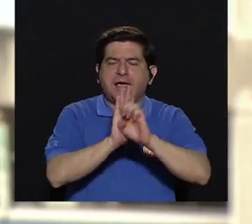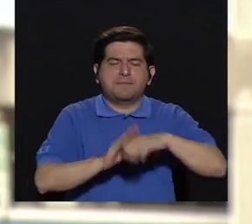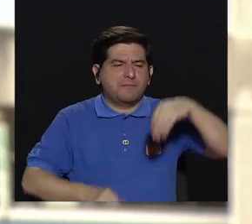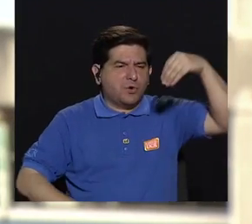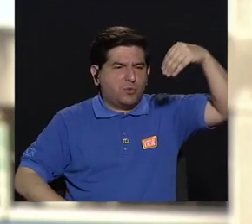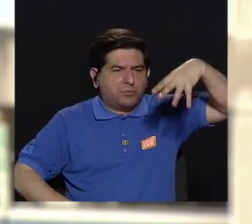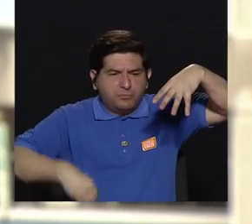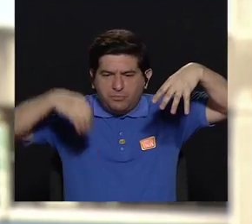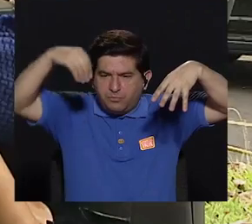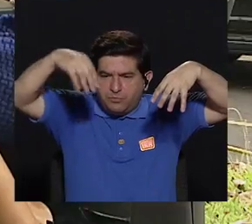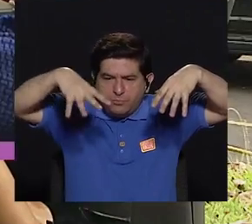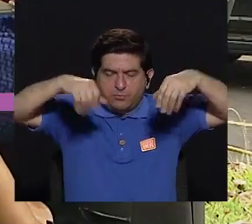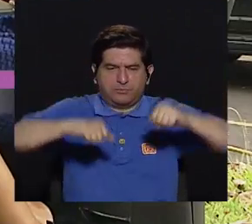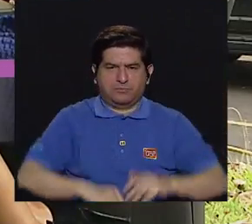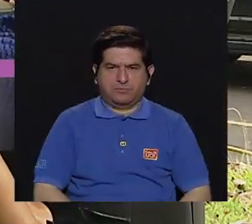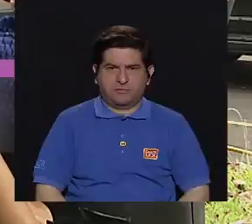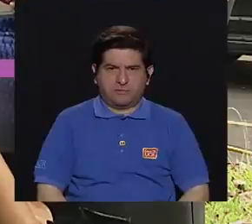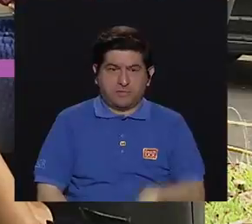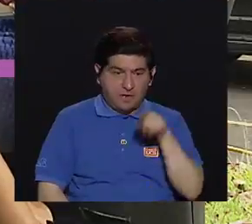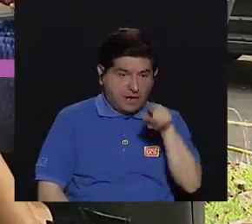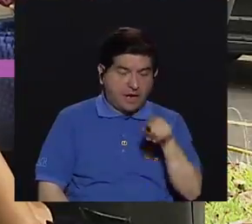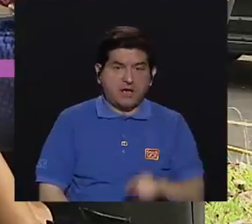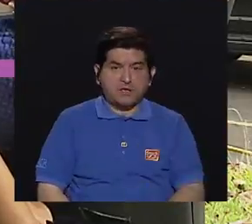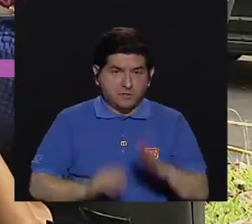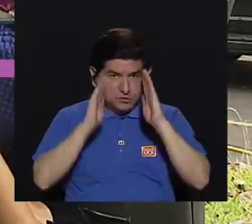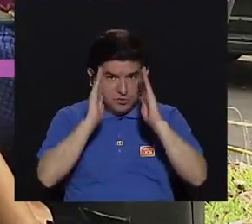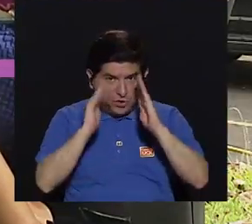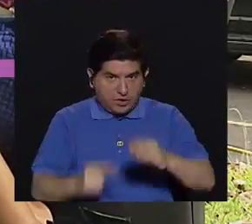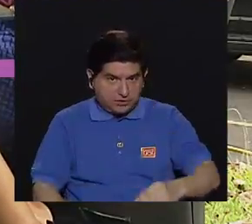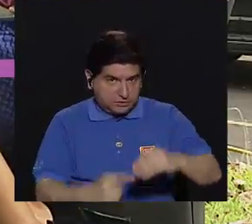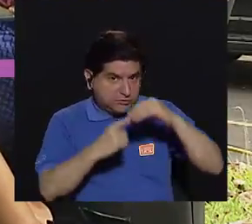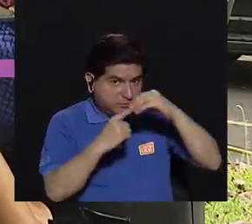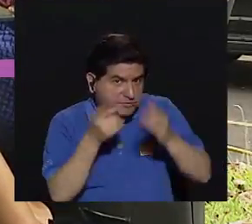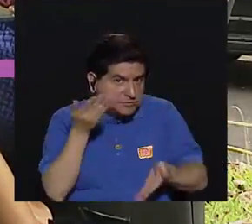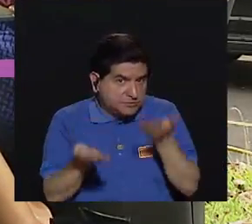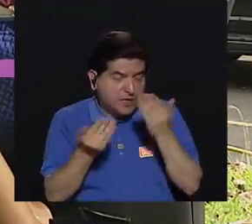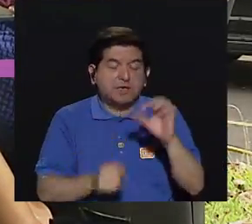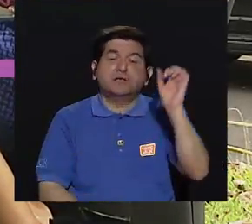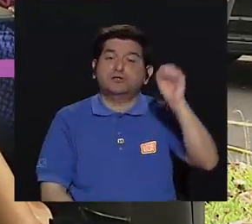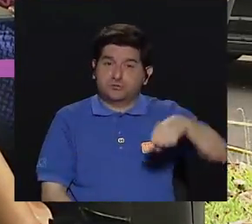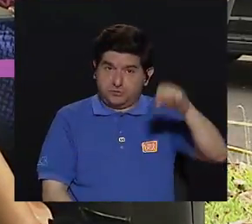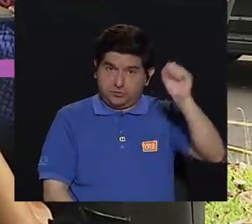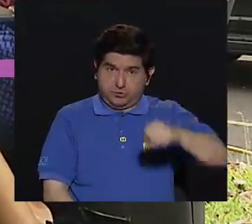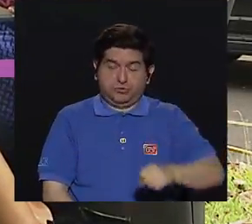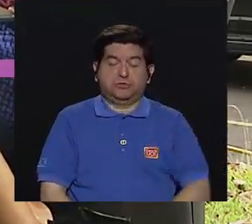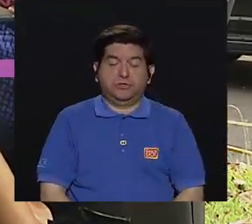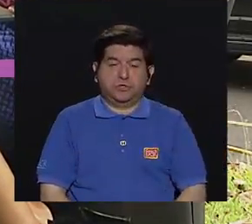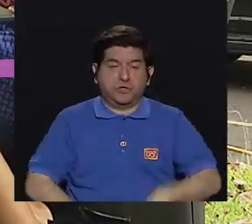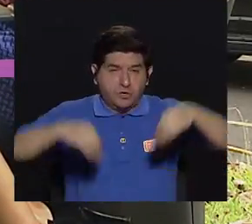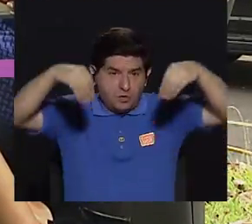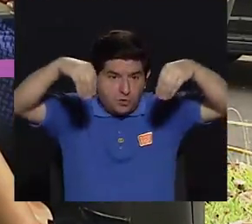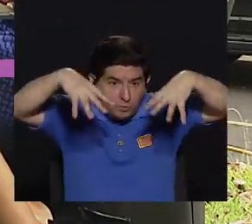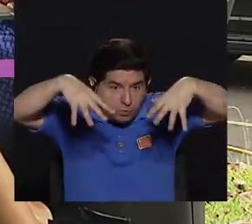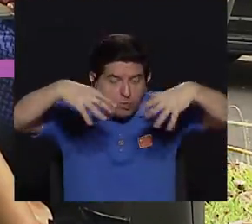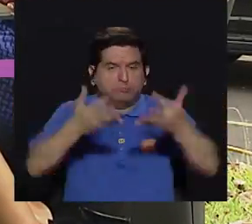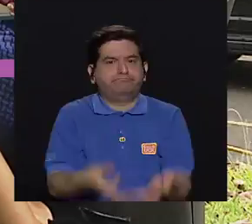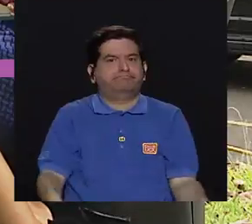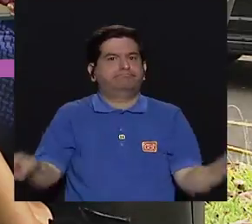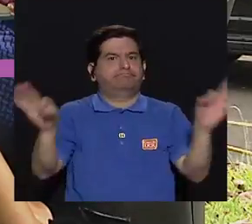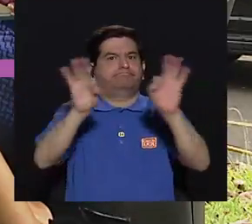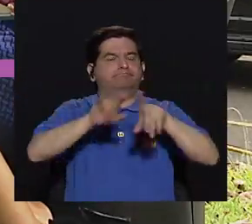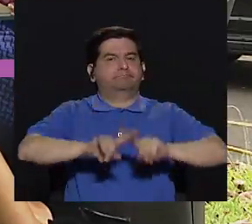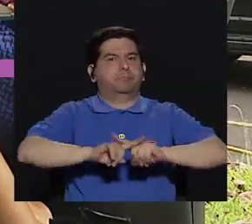la iluminación. ¿Ese detalle se le presta más atención? Sí. La iluminación es muy